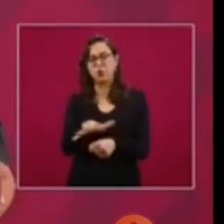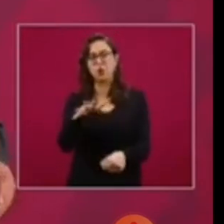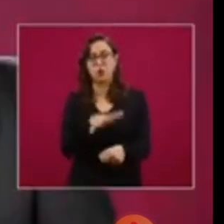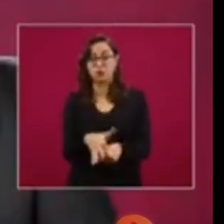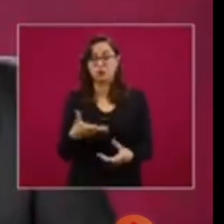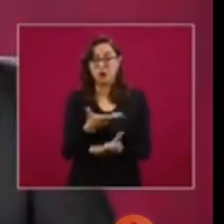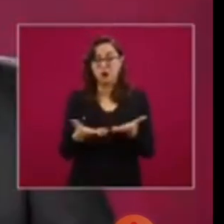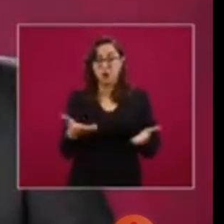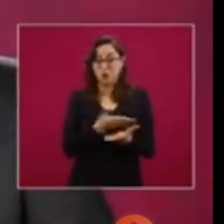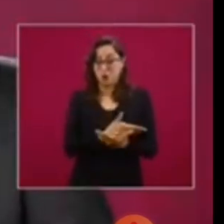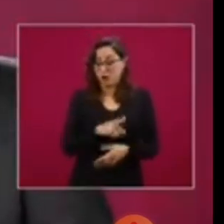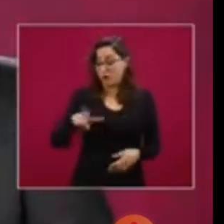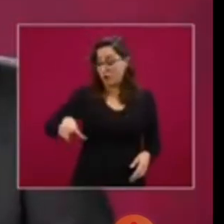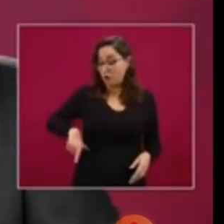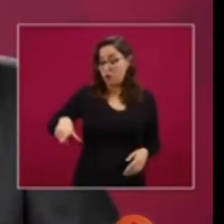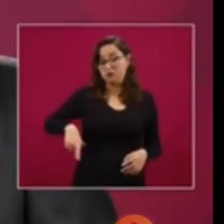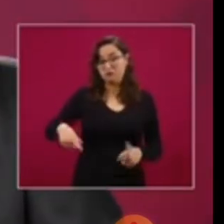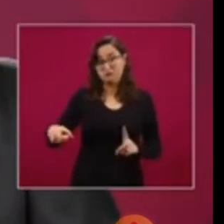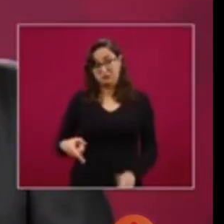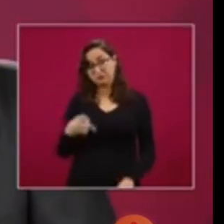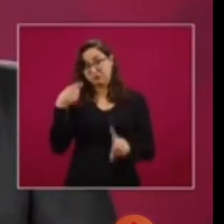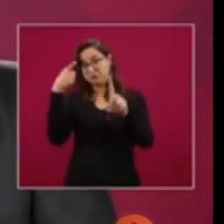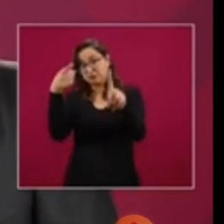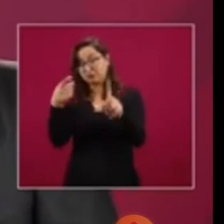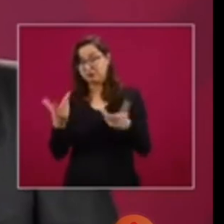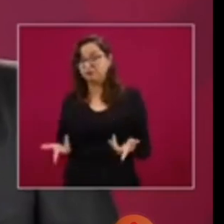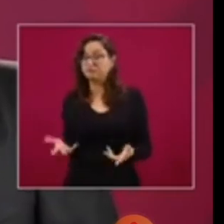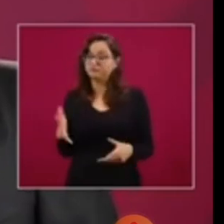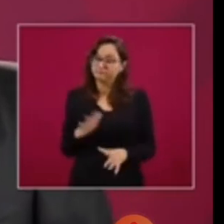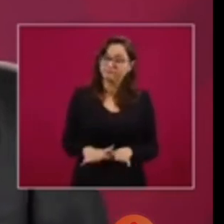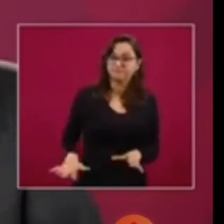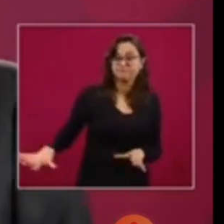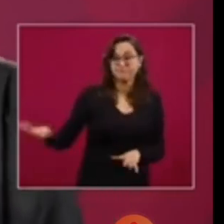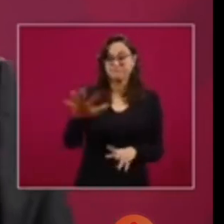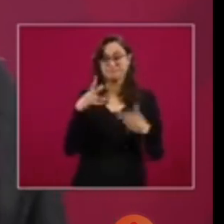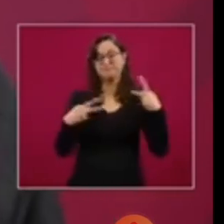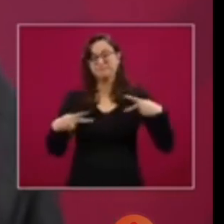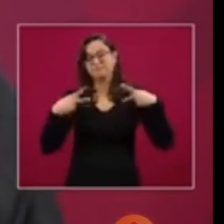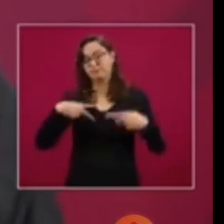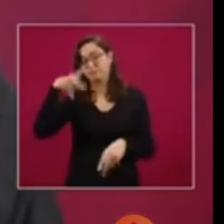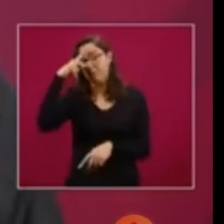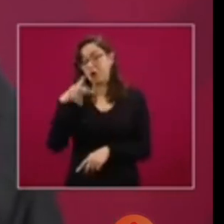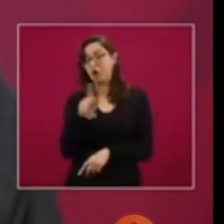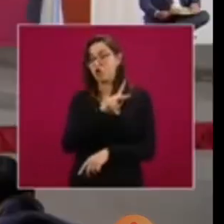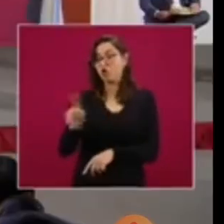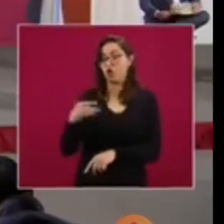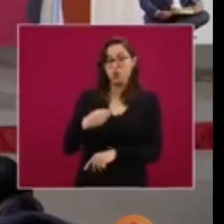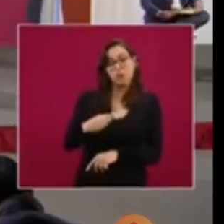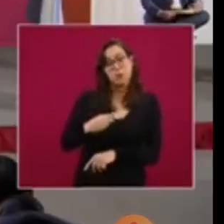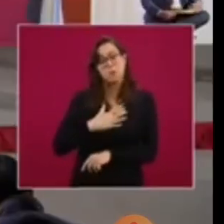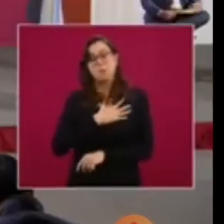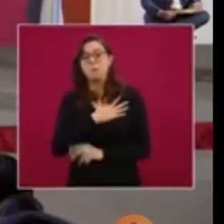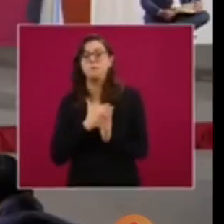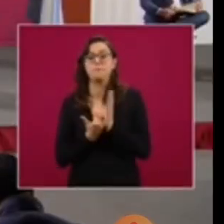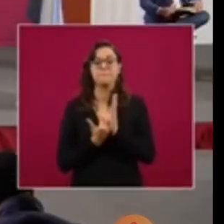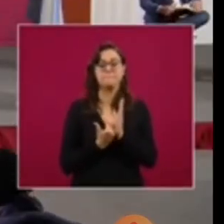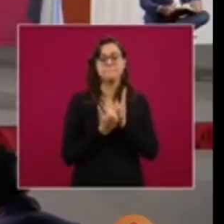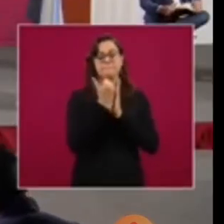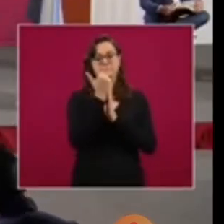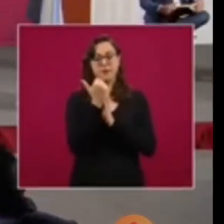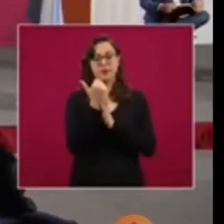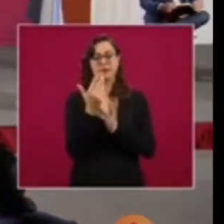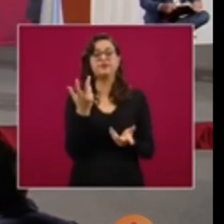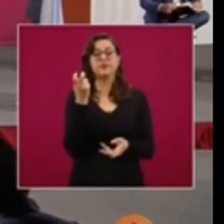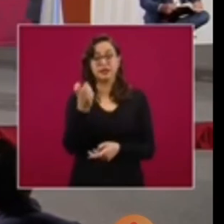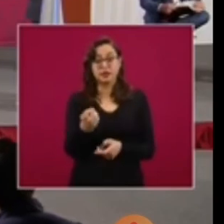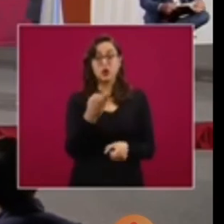administración, que es incrementar el bienestar de todos los mexicanos. Así que yo celebro este anuncio por el monto